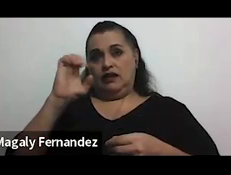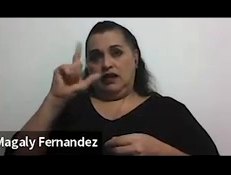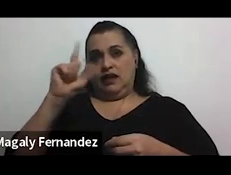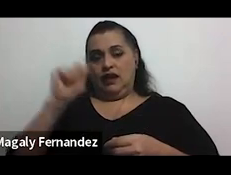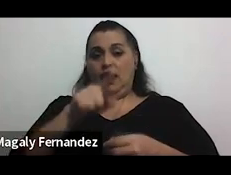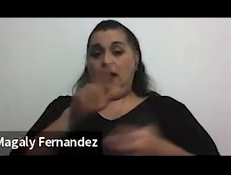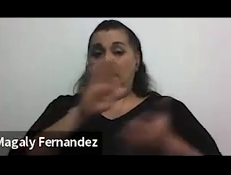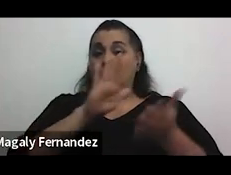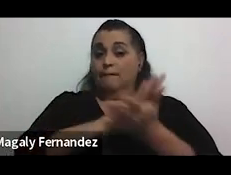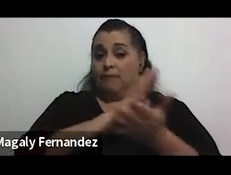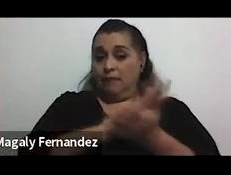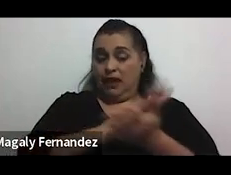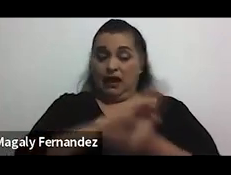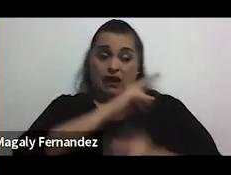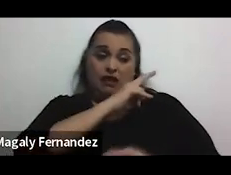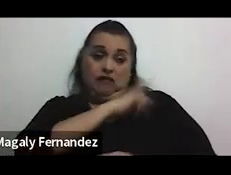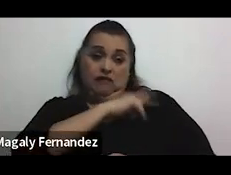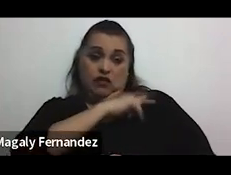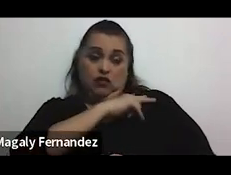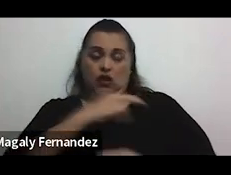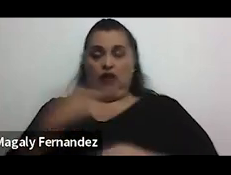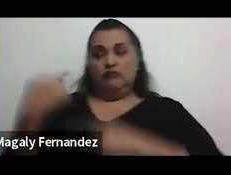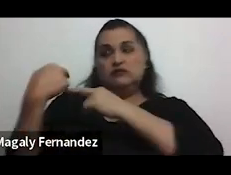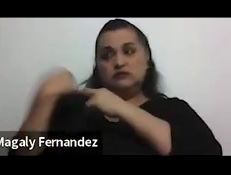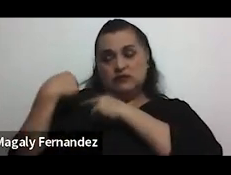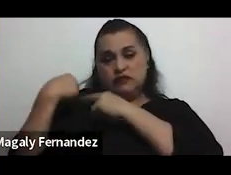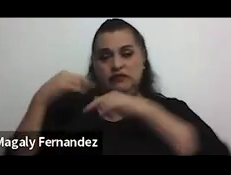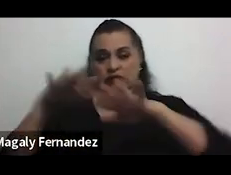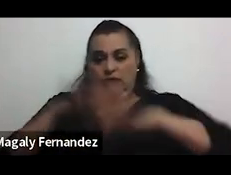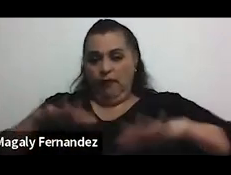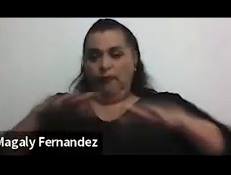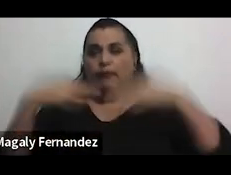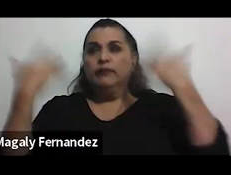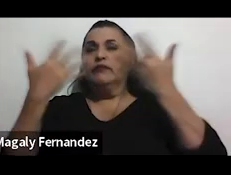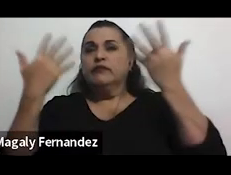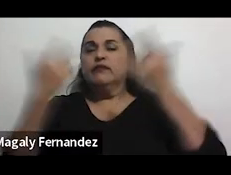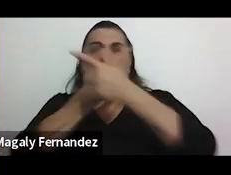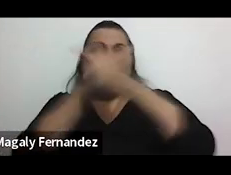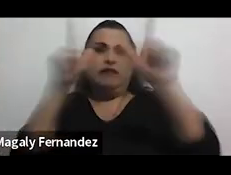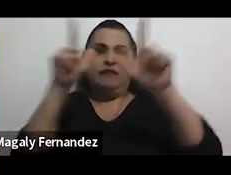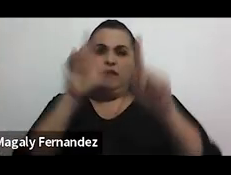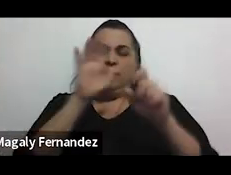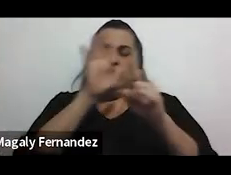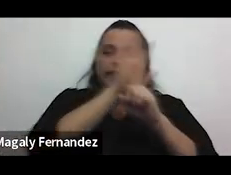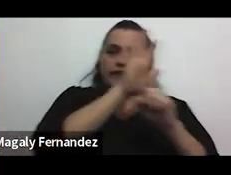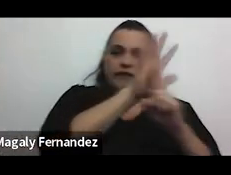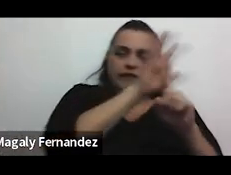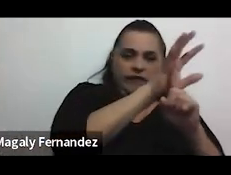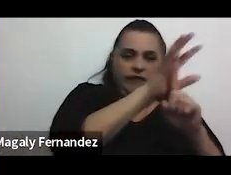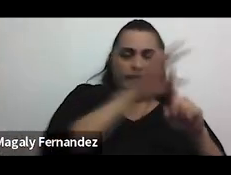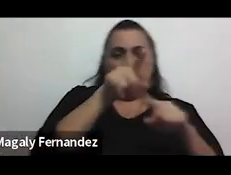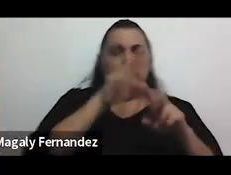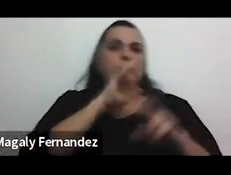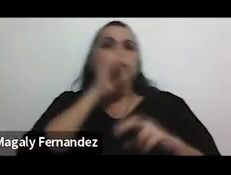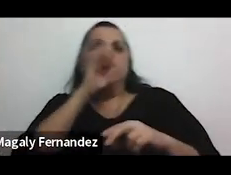las jefaturas tienen la obligación de mantener un ambiente laboral libre de hostigamiento sexual eso es lo que propone la